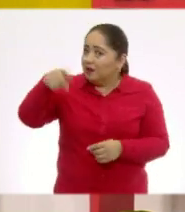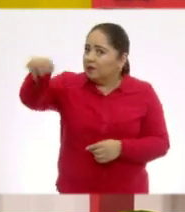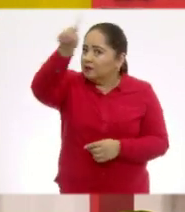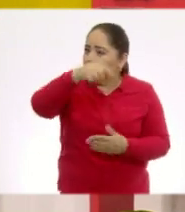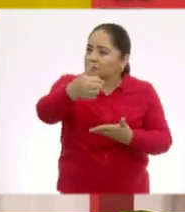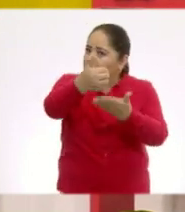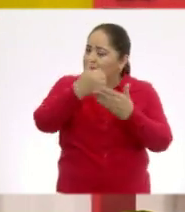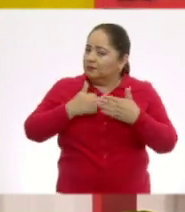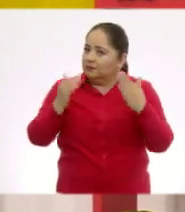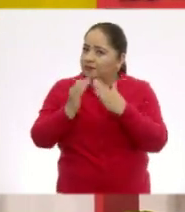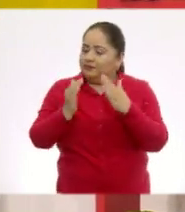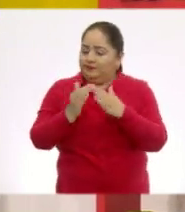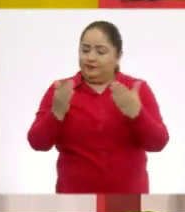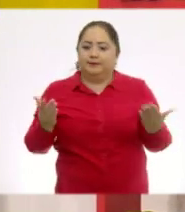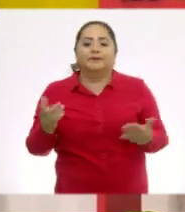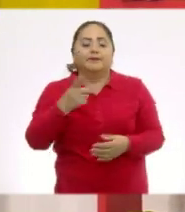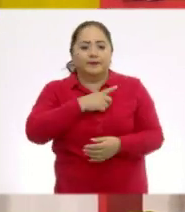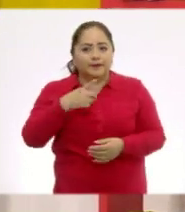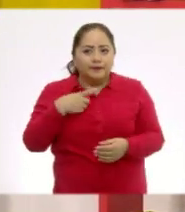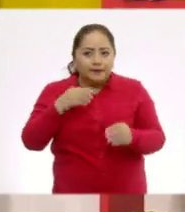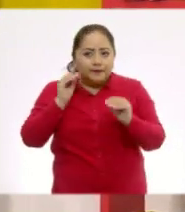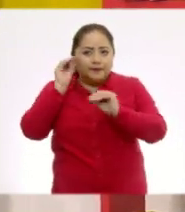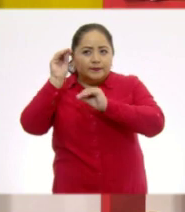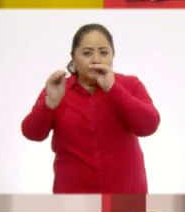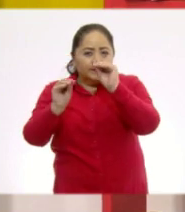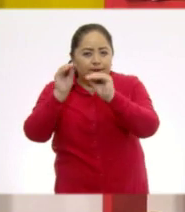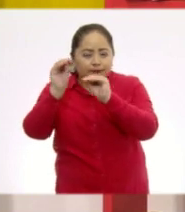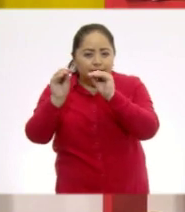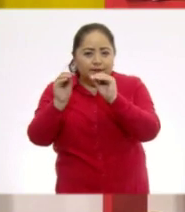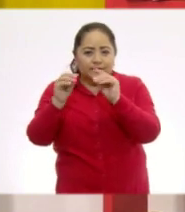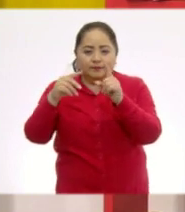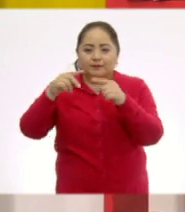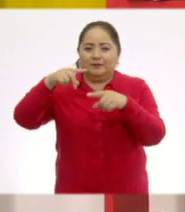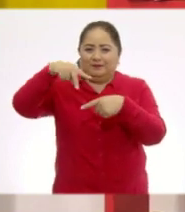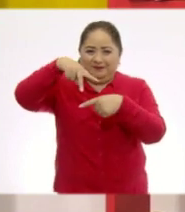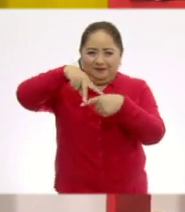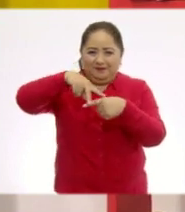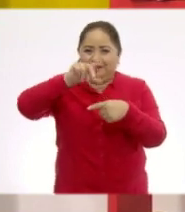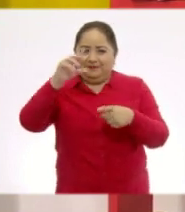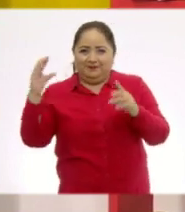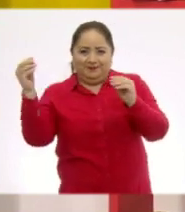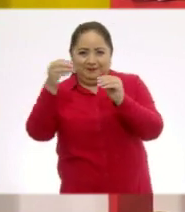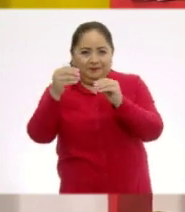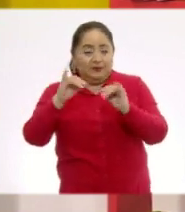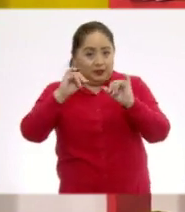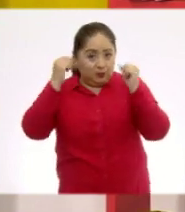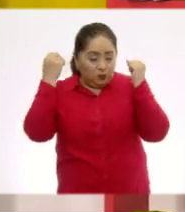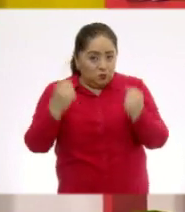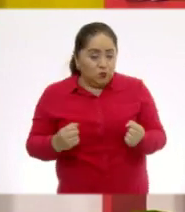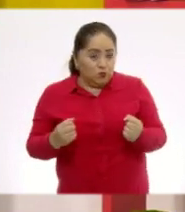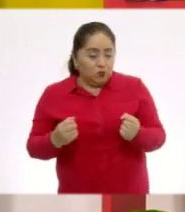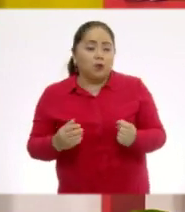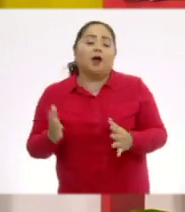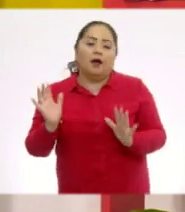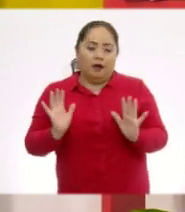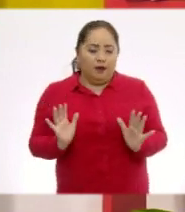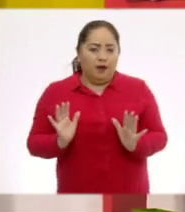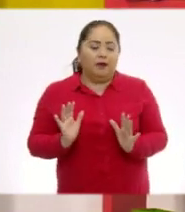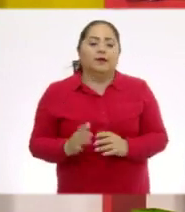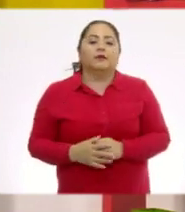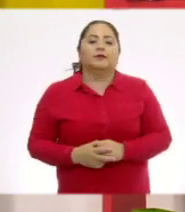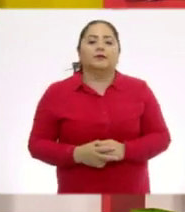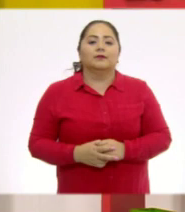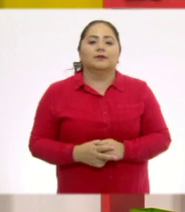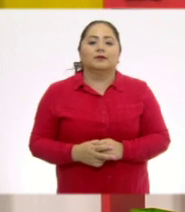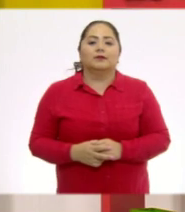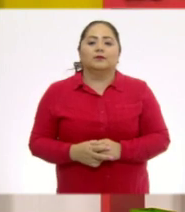también desde casa. A ver. ¿Y que la debemos de colocar al lado del triángulo? Sí. ¿Seguros? Sí. Dicen que sí. bien.